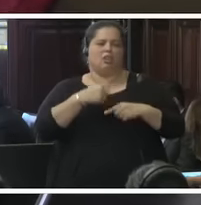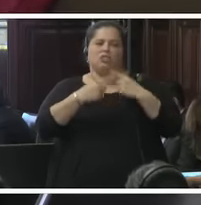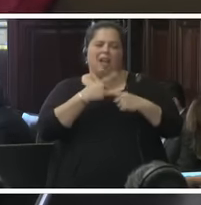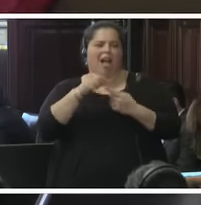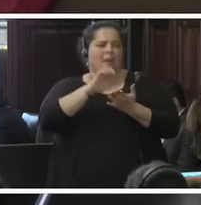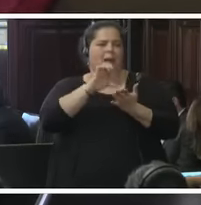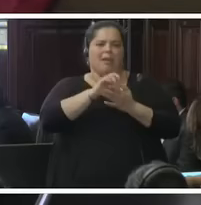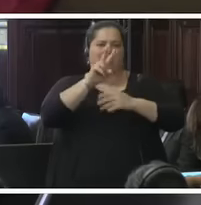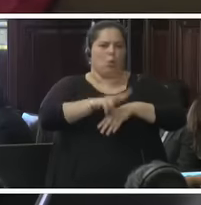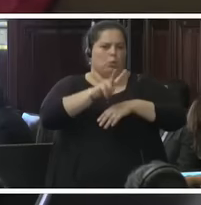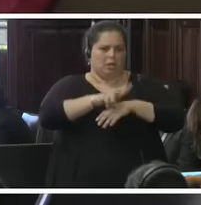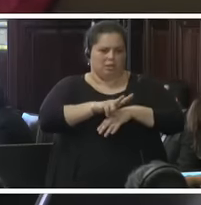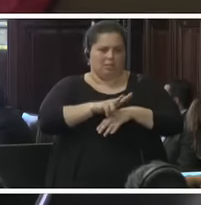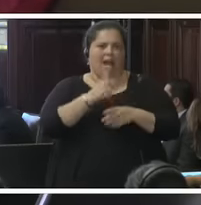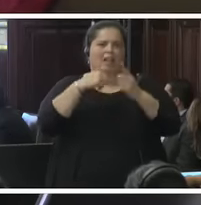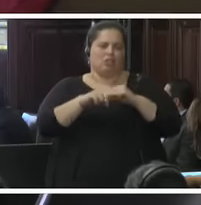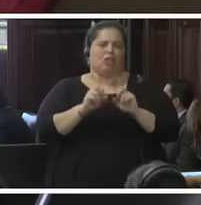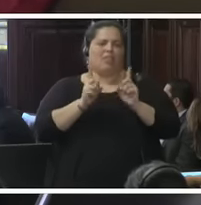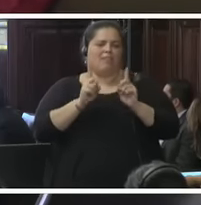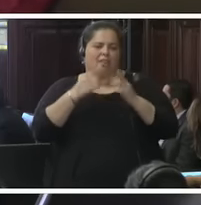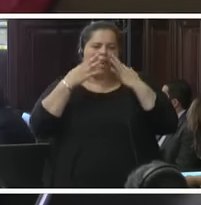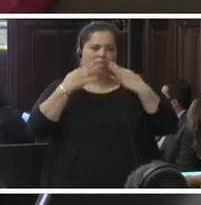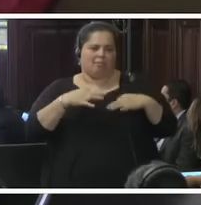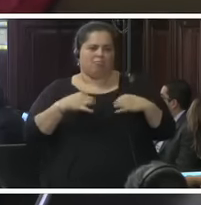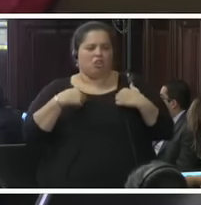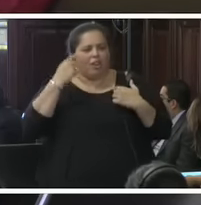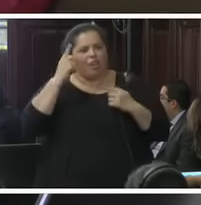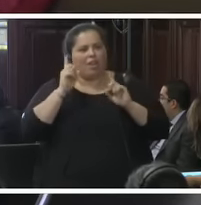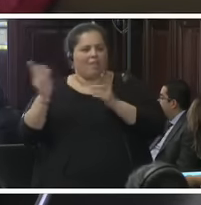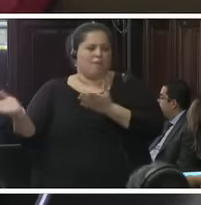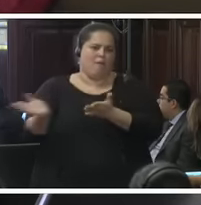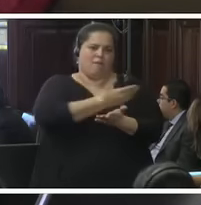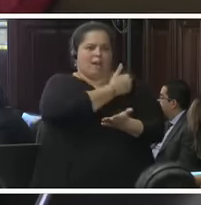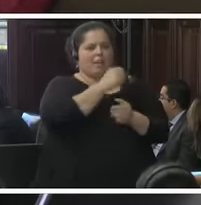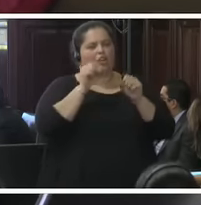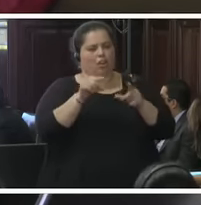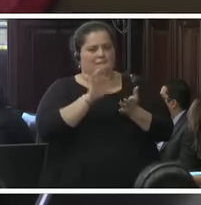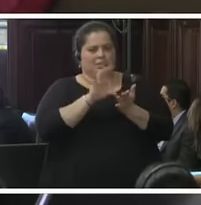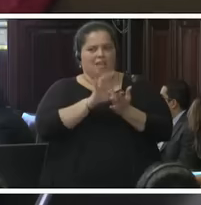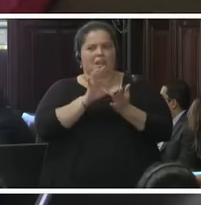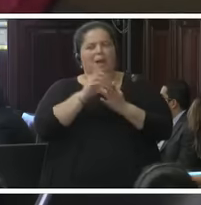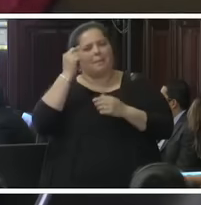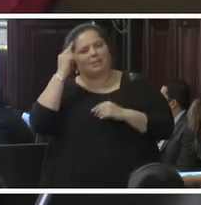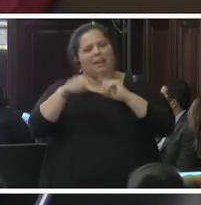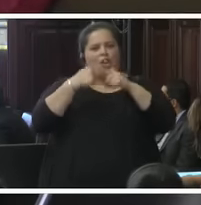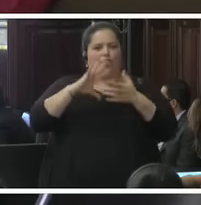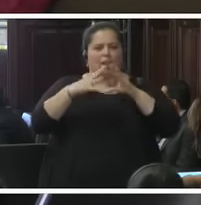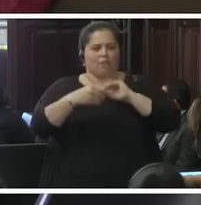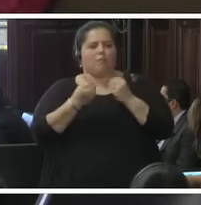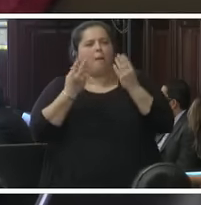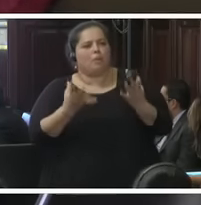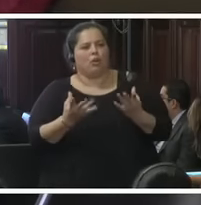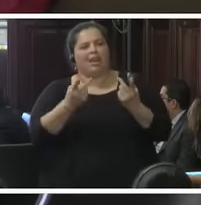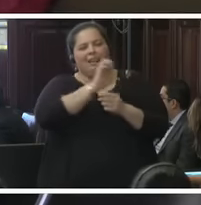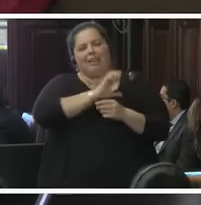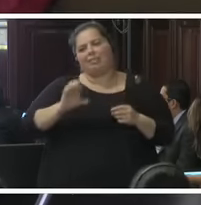realmente tenemos que barrer con eso y pensar en otra cosa, porque le cuesta a los estados tantos